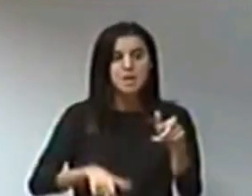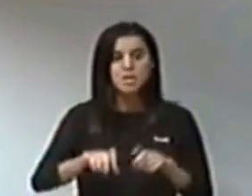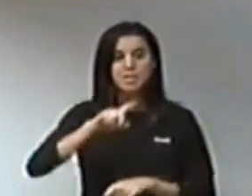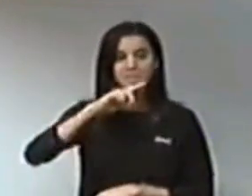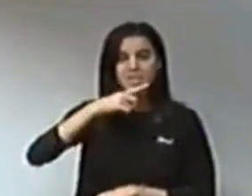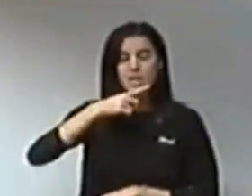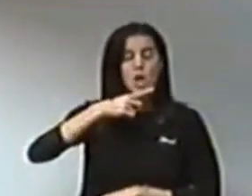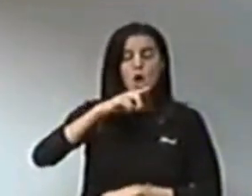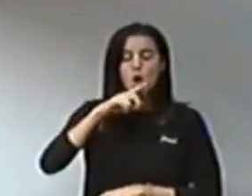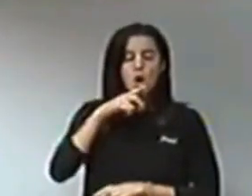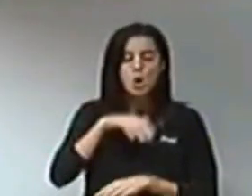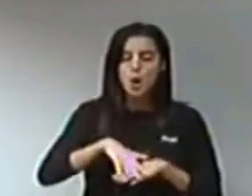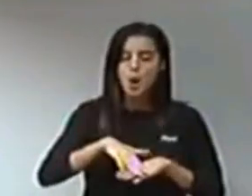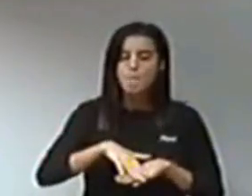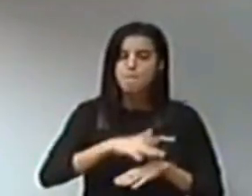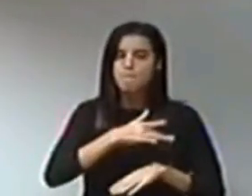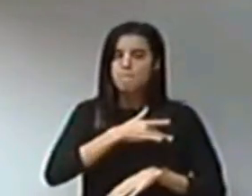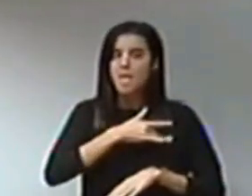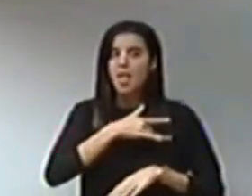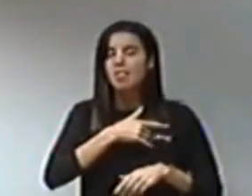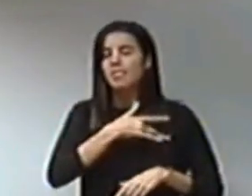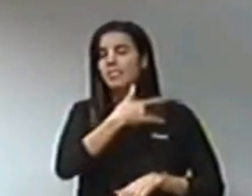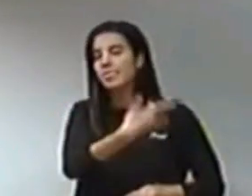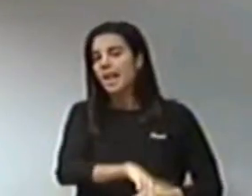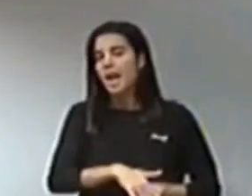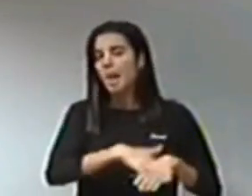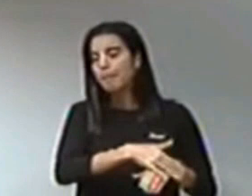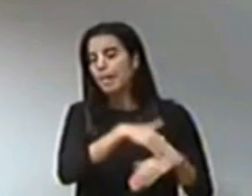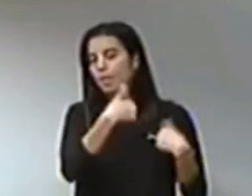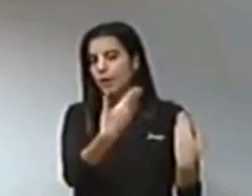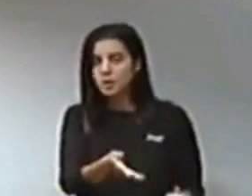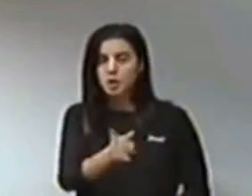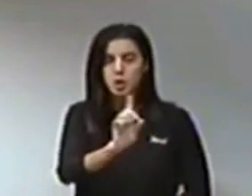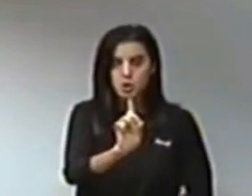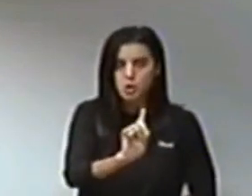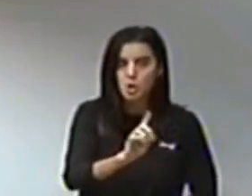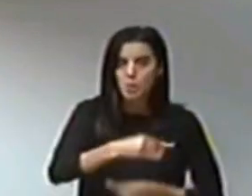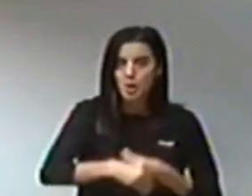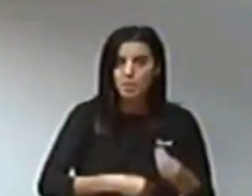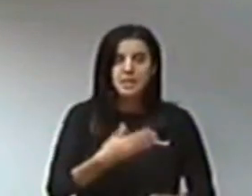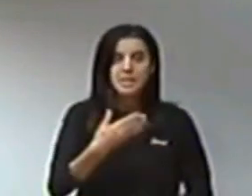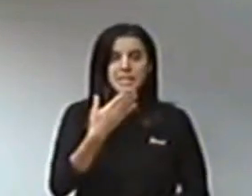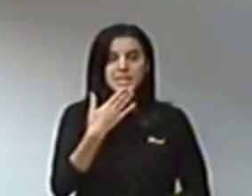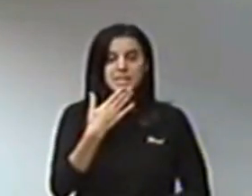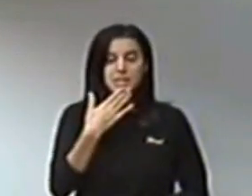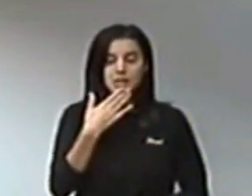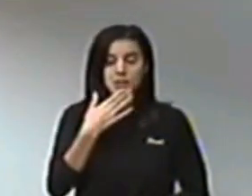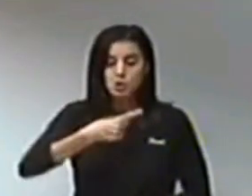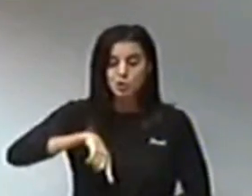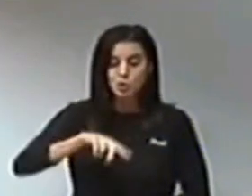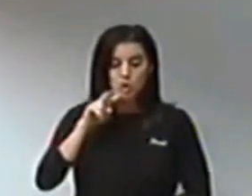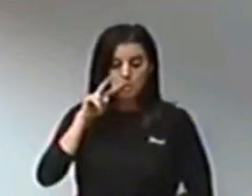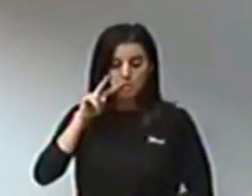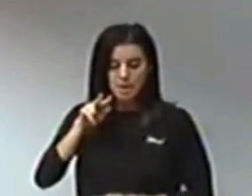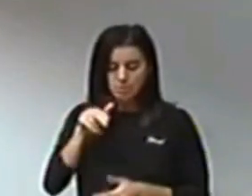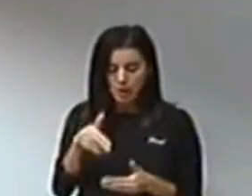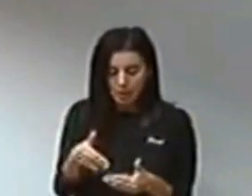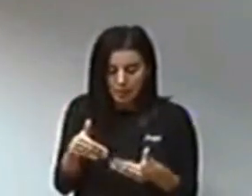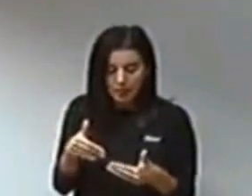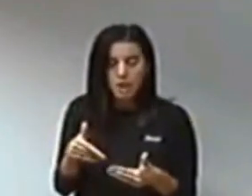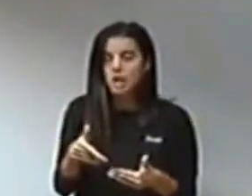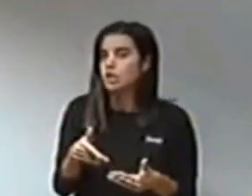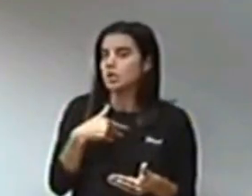perdonarán, no nos van a perdonar la pequeñez política, esa que nos impide que podamos ver ni entender.